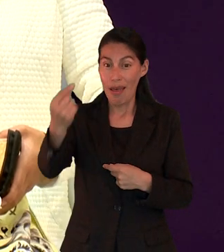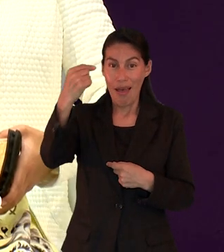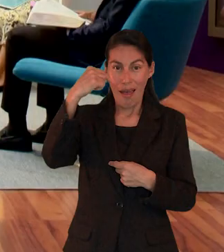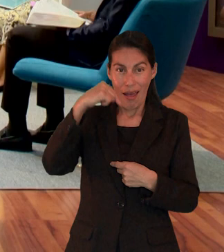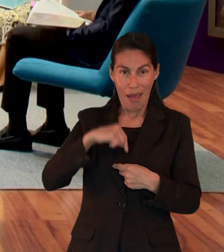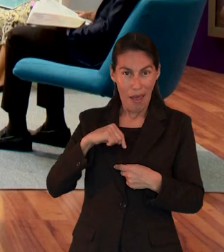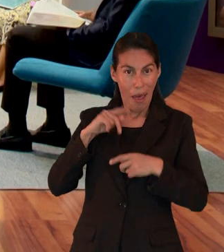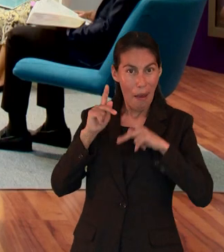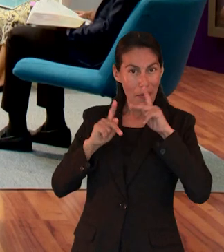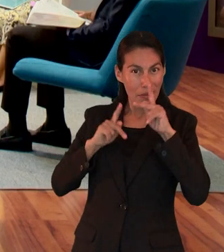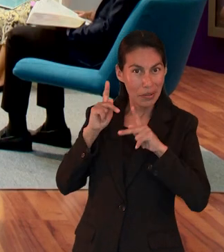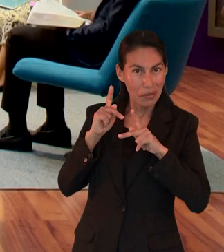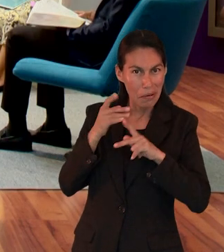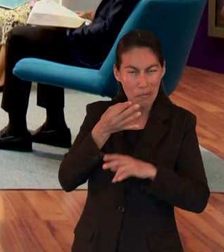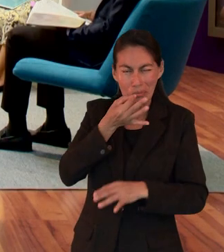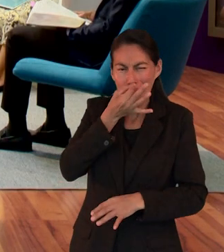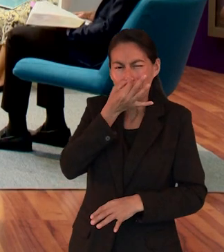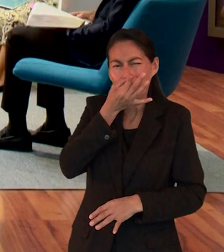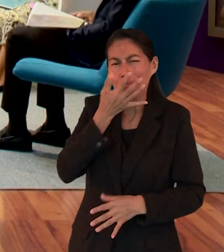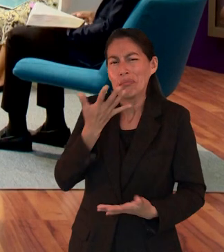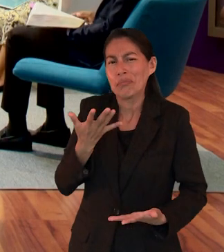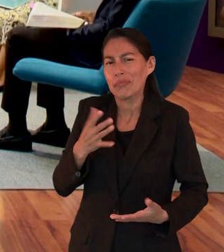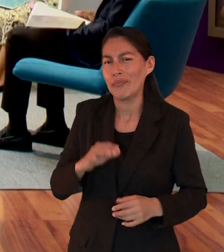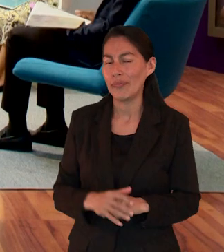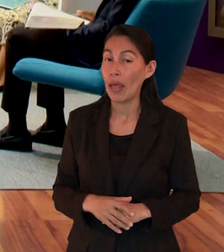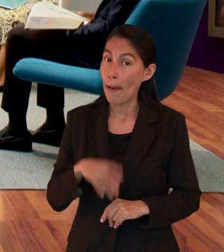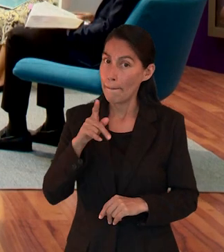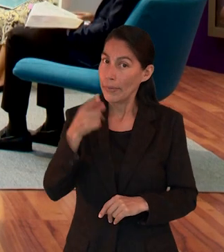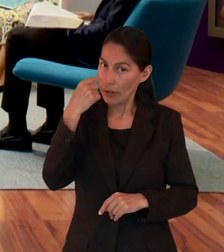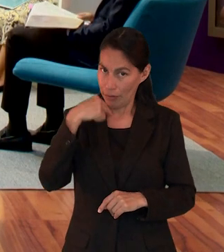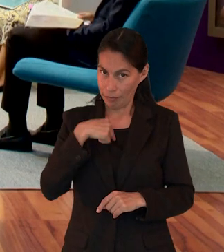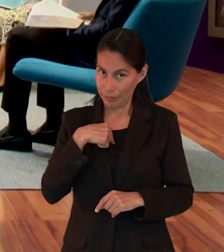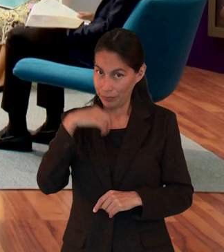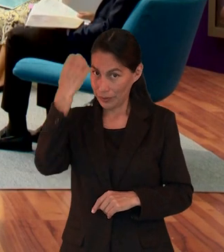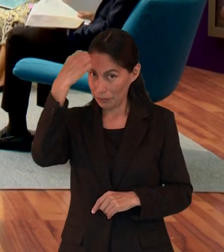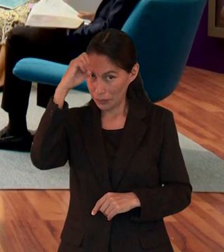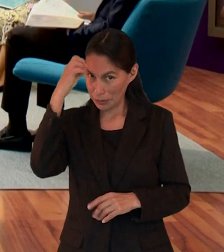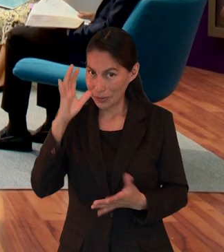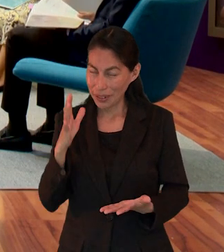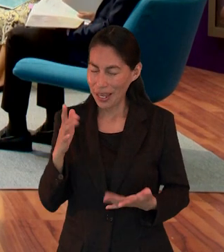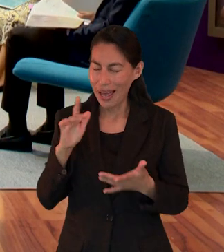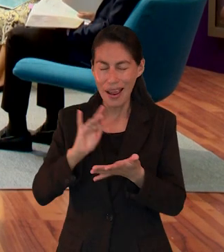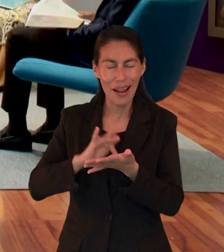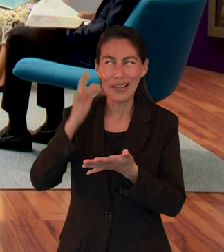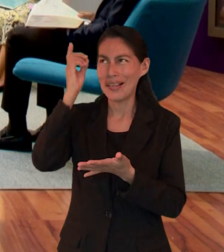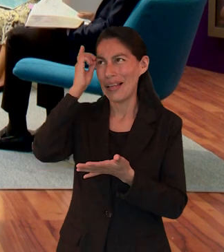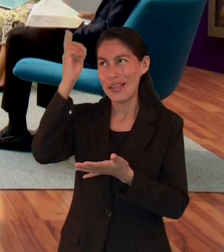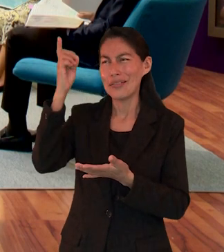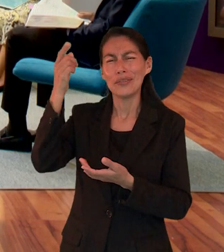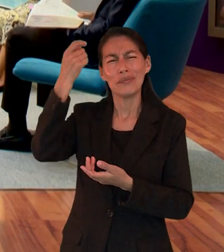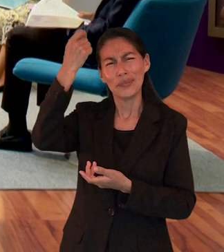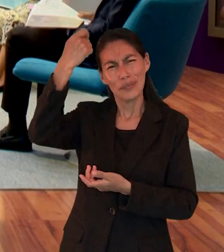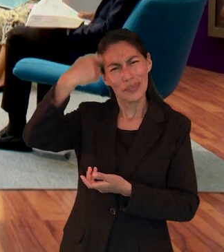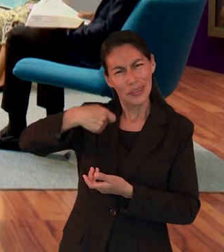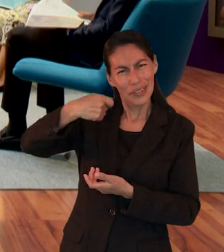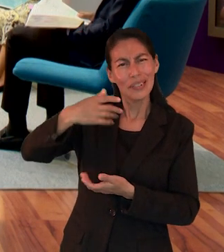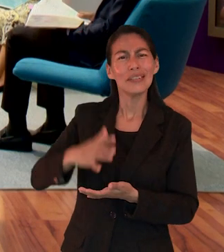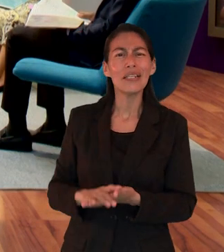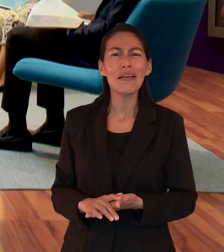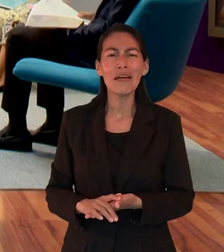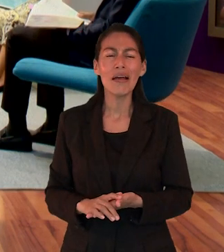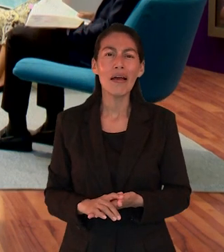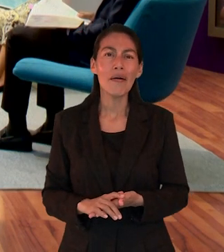visitados, y sobre todo por la feligresía. Sin embargo, en mi experiencia, gratamente he sido bendecido